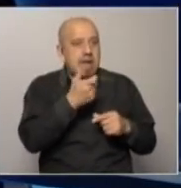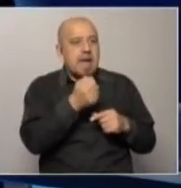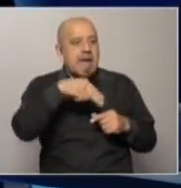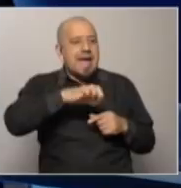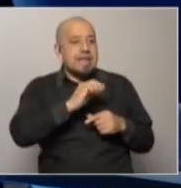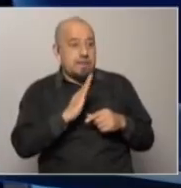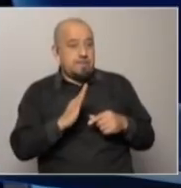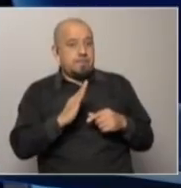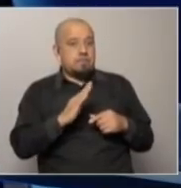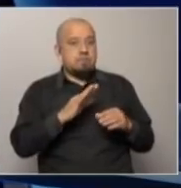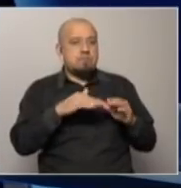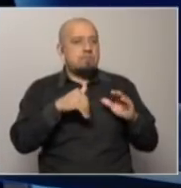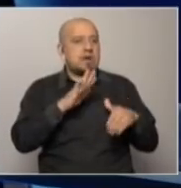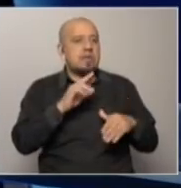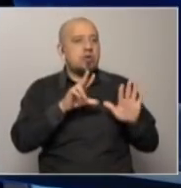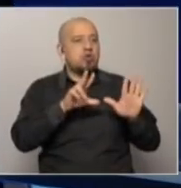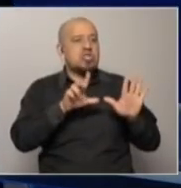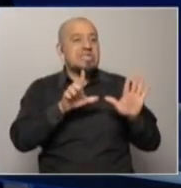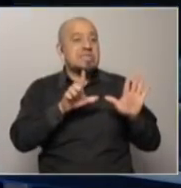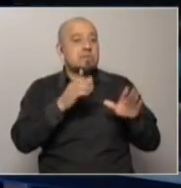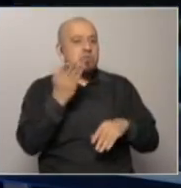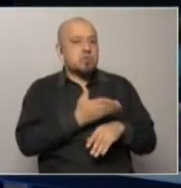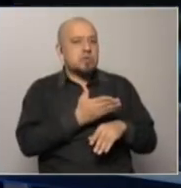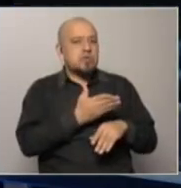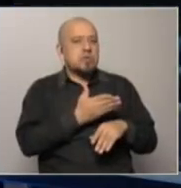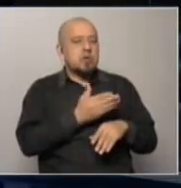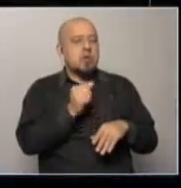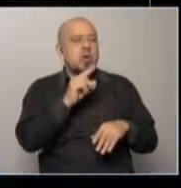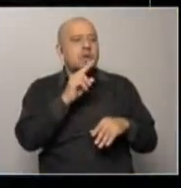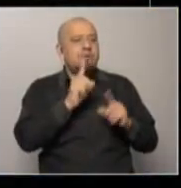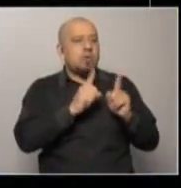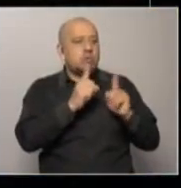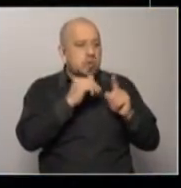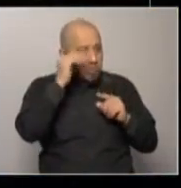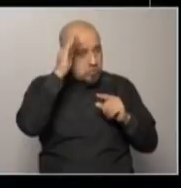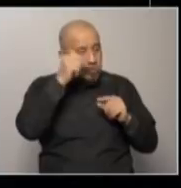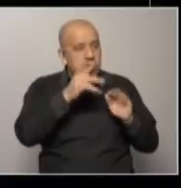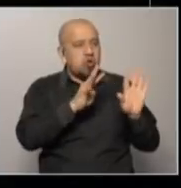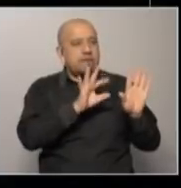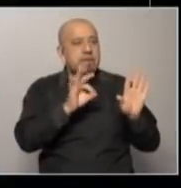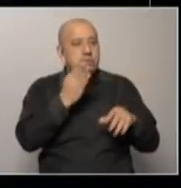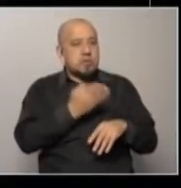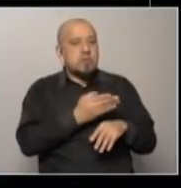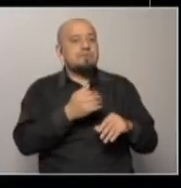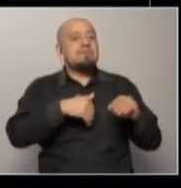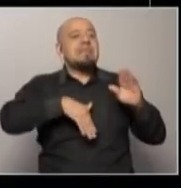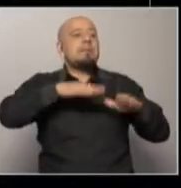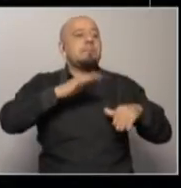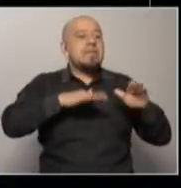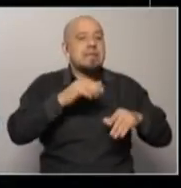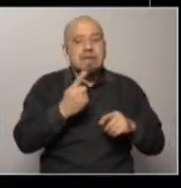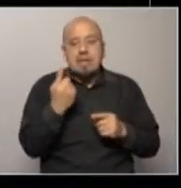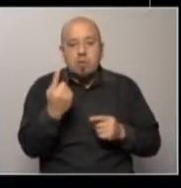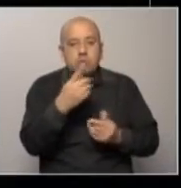estamos hablando más del 87% en la UDELAR estamos hablando cerca del 90% o sea depende cada uno de los